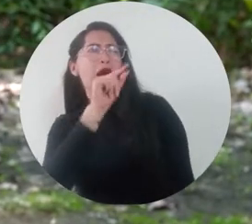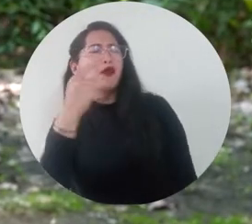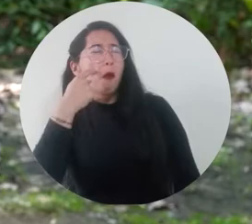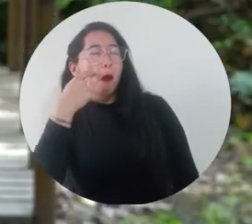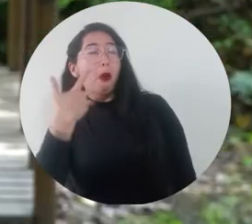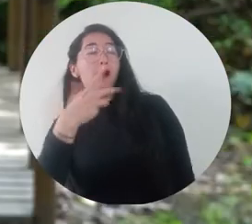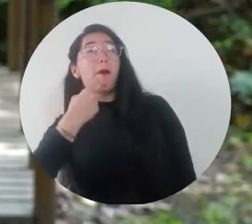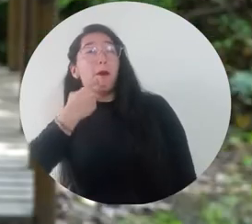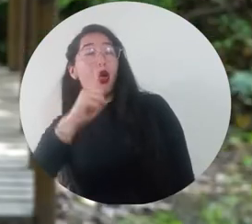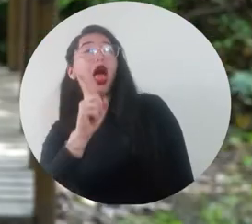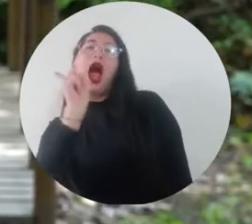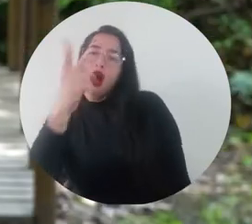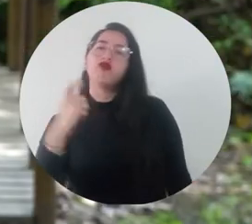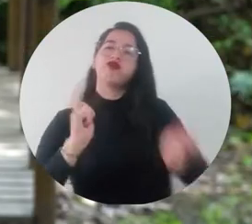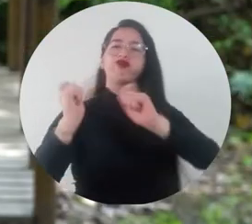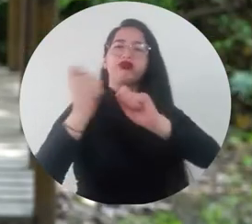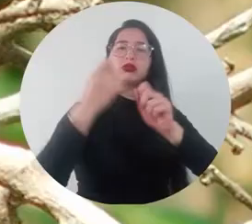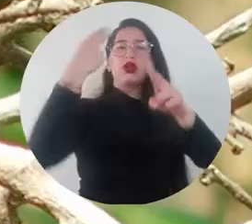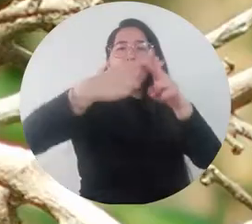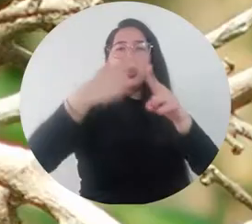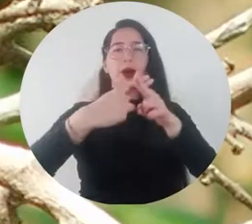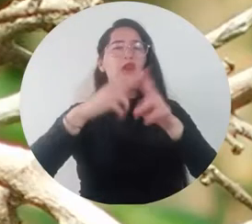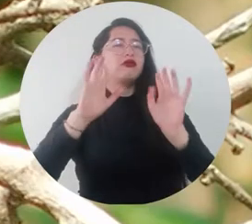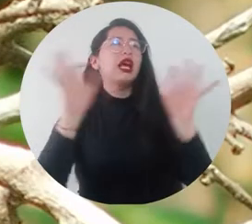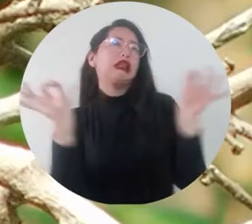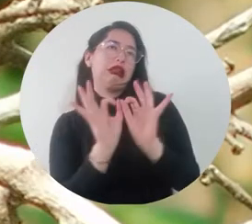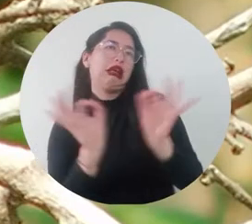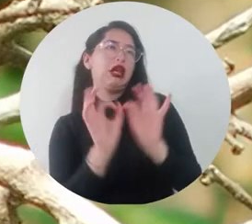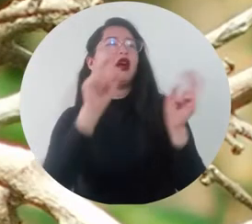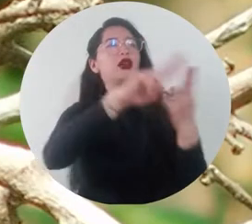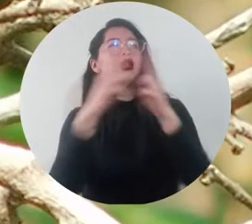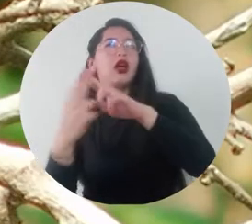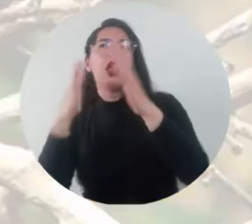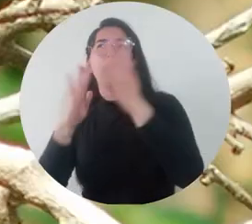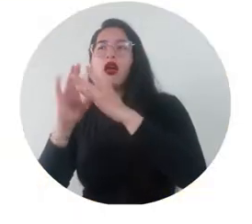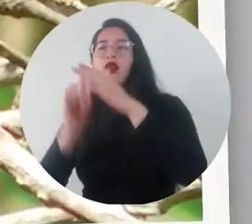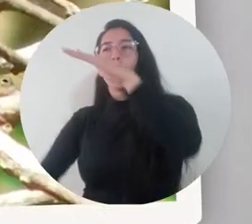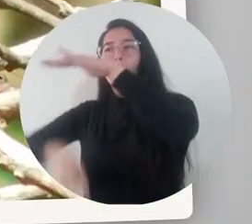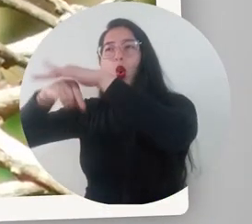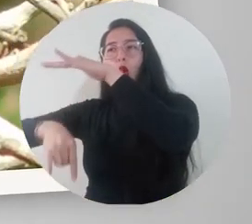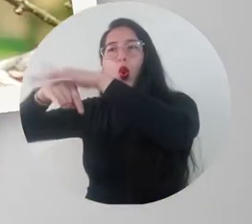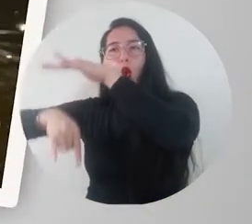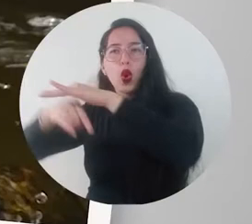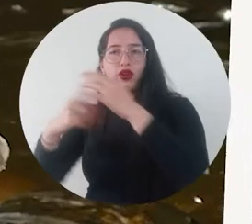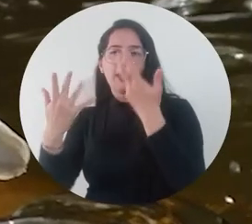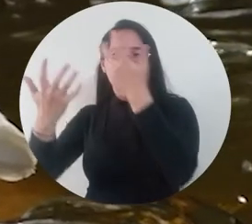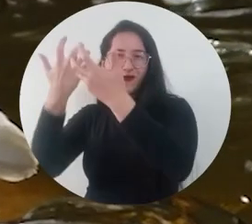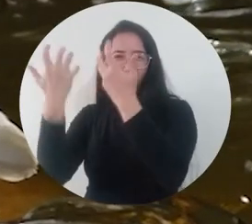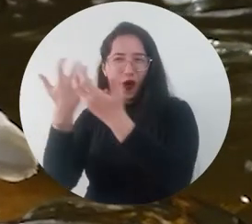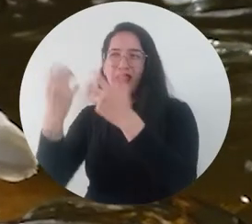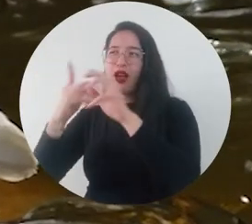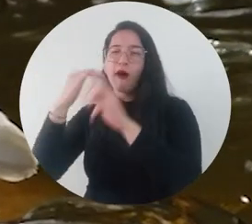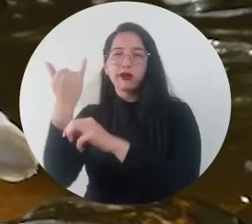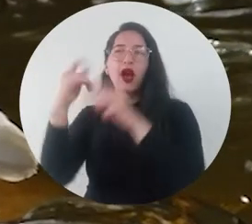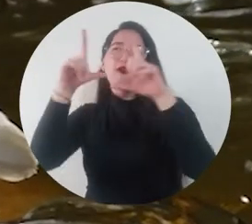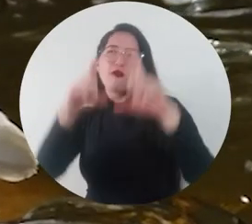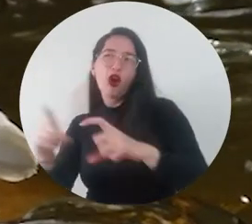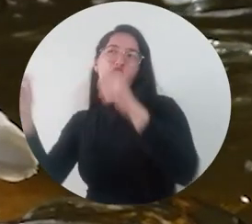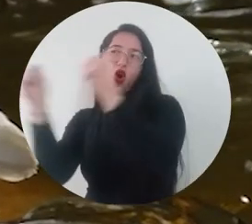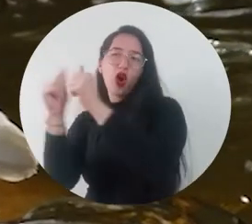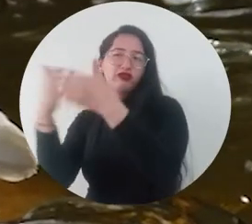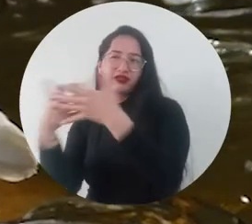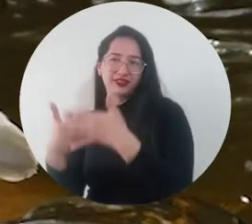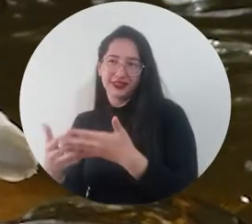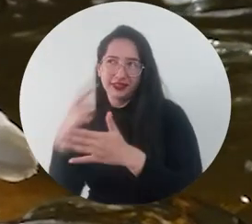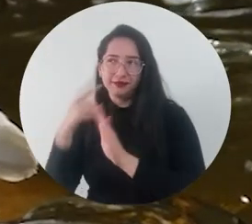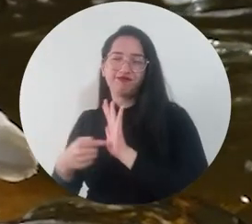nombres comunes, pero también de nombres científicos y nombres comunes en inglés simplemente los listados son llenados a partir del conocimiento de